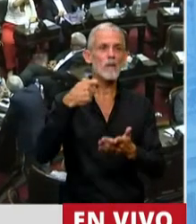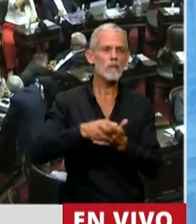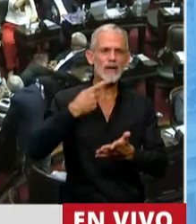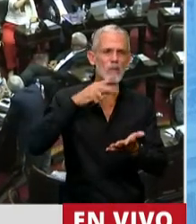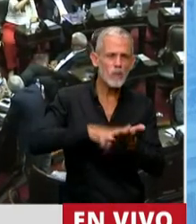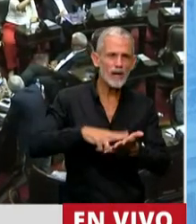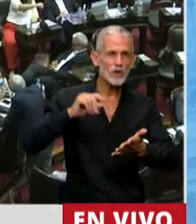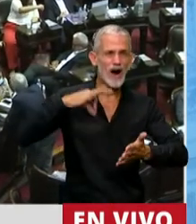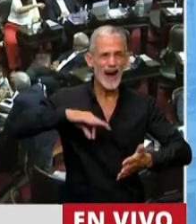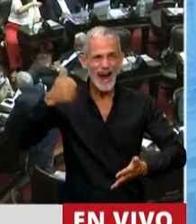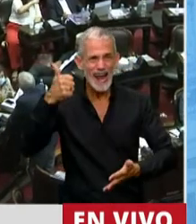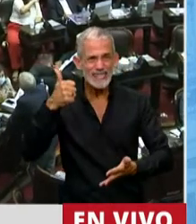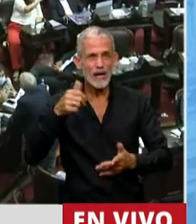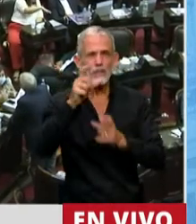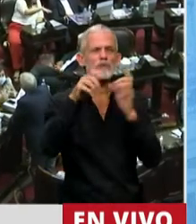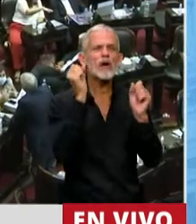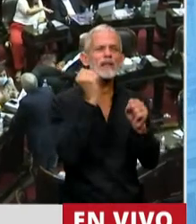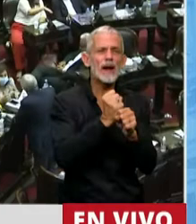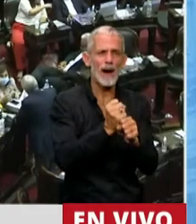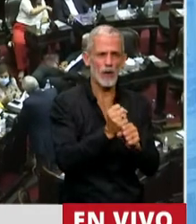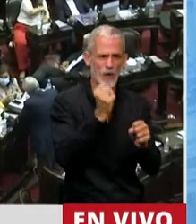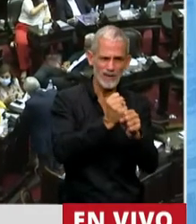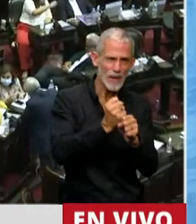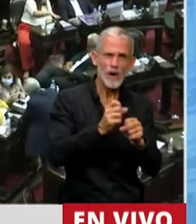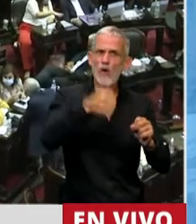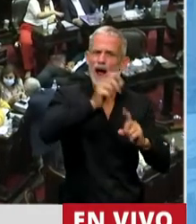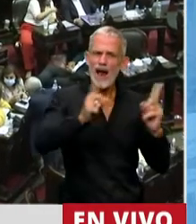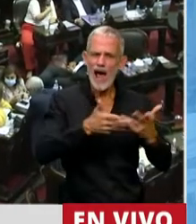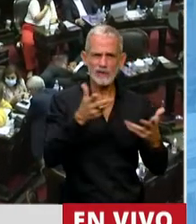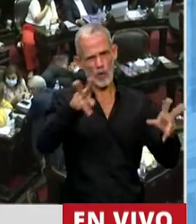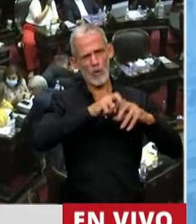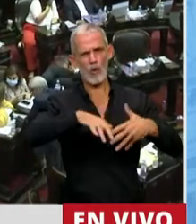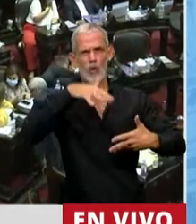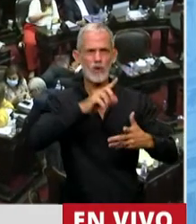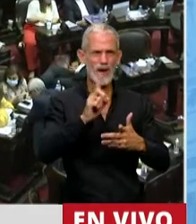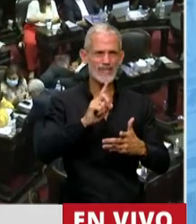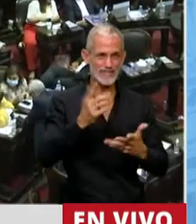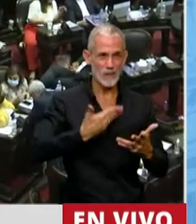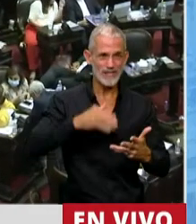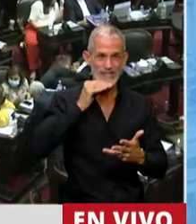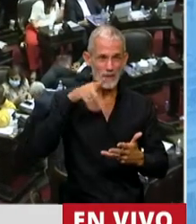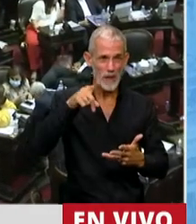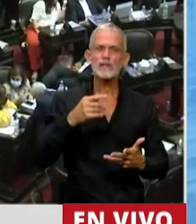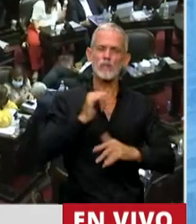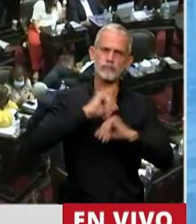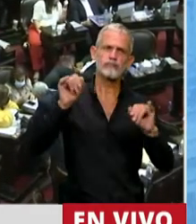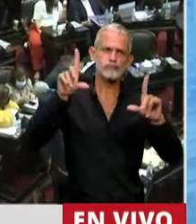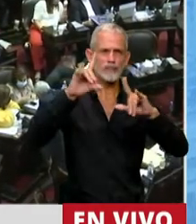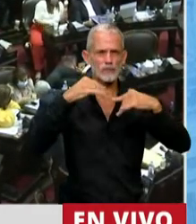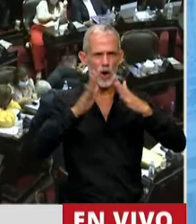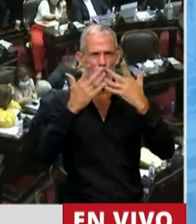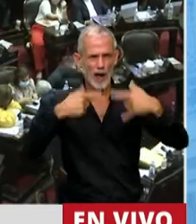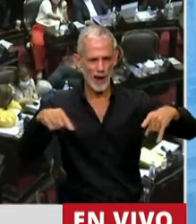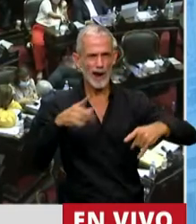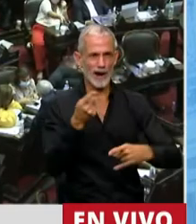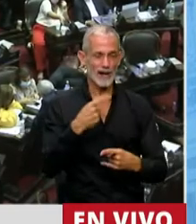el impuesto a las ganancias de los trabajadores. Como lo dejó en claro el Presidente esta semana, obviamente cuando yo le planteé esto